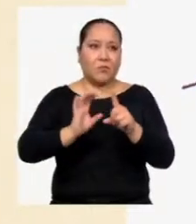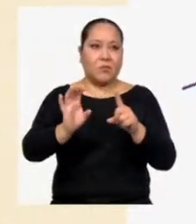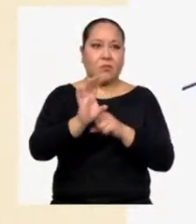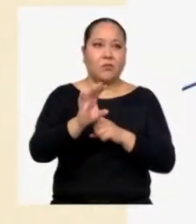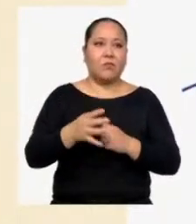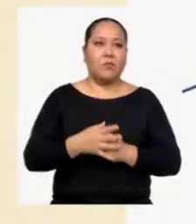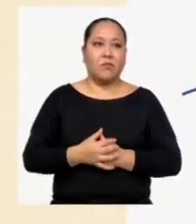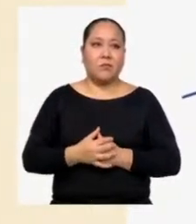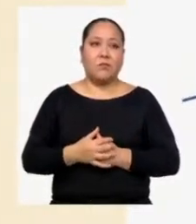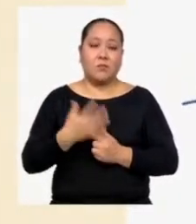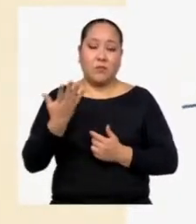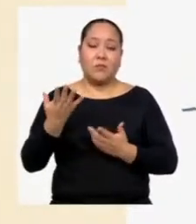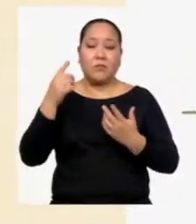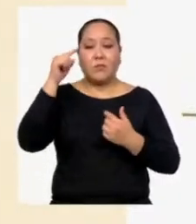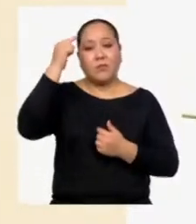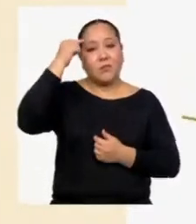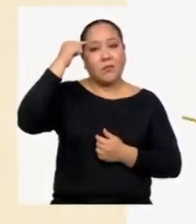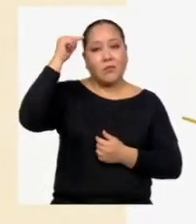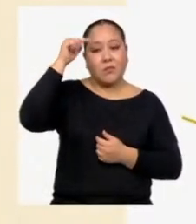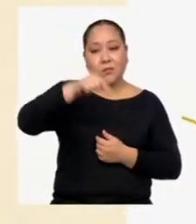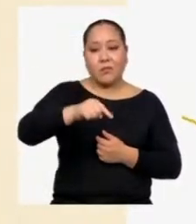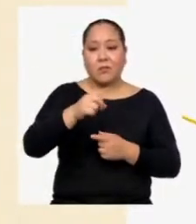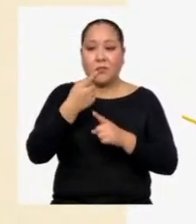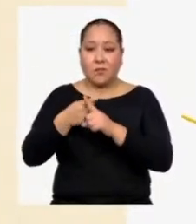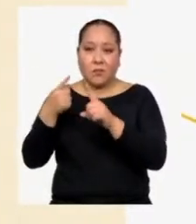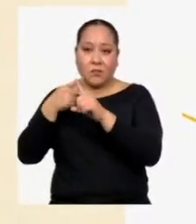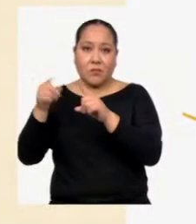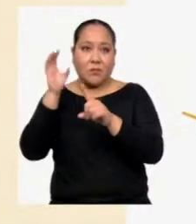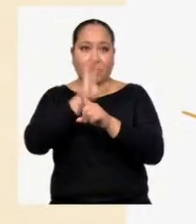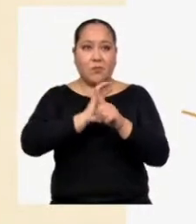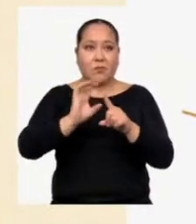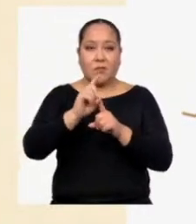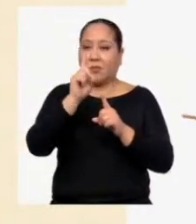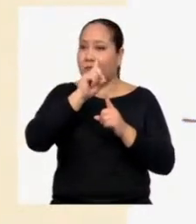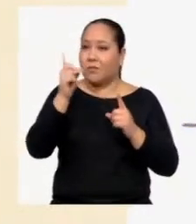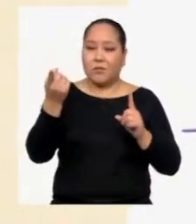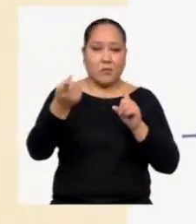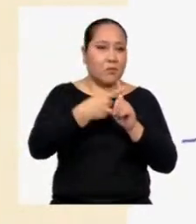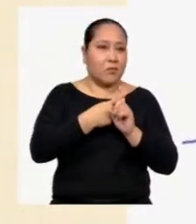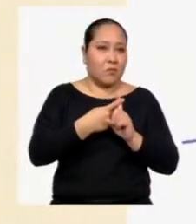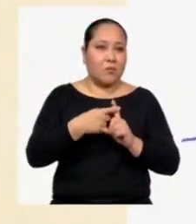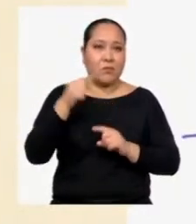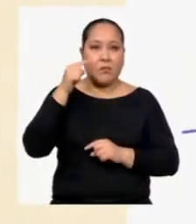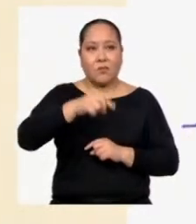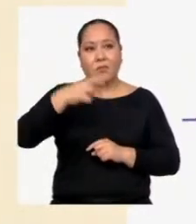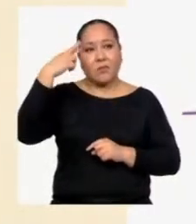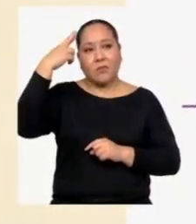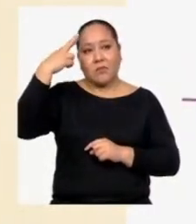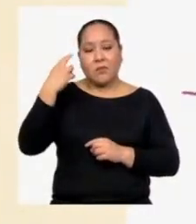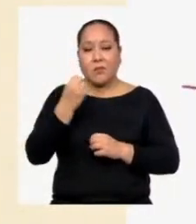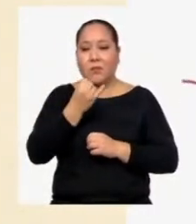Se ha pensado que la diversidad cultural no es positiva Por ello es que algunas manifestaciones